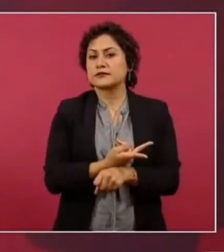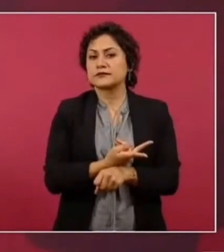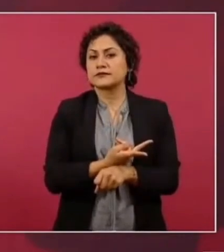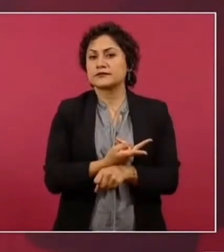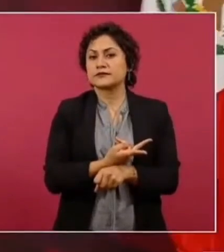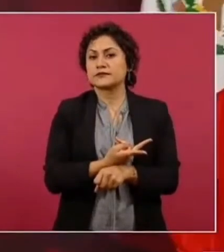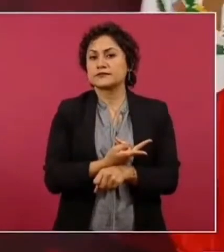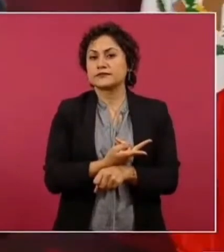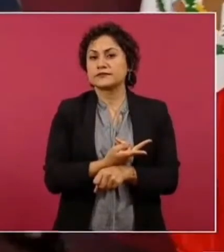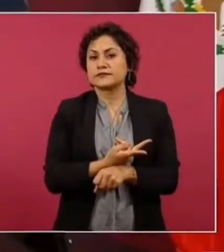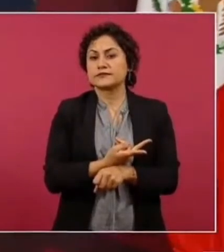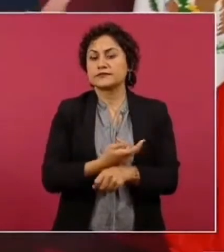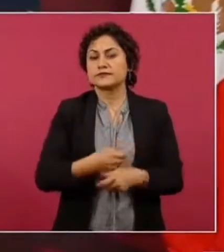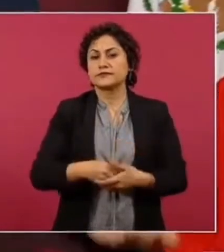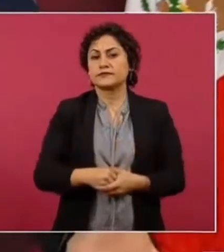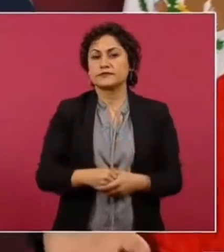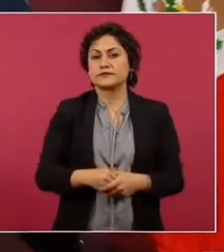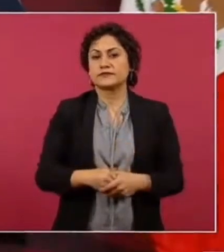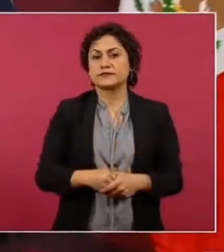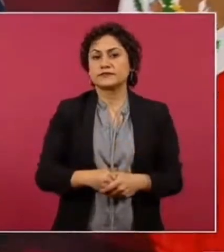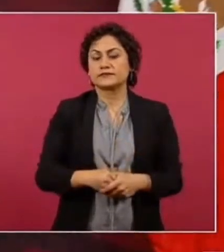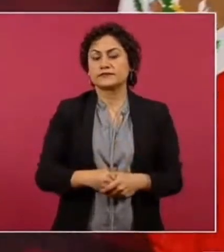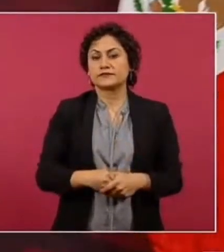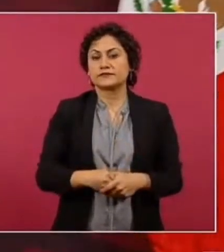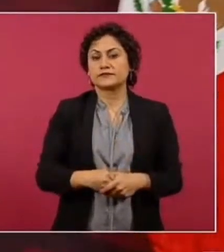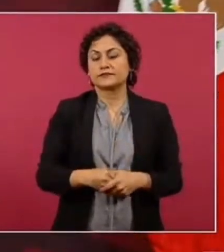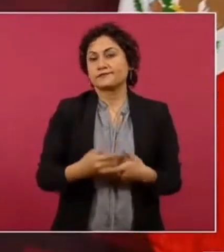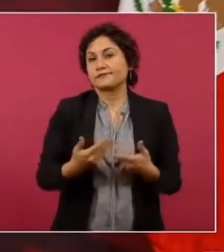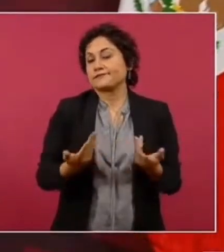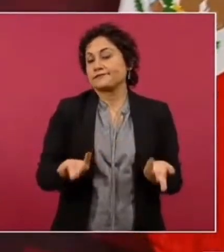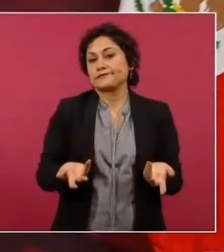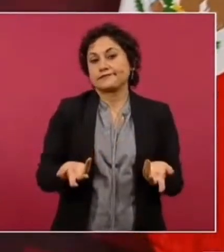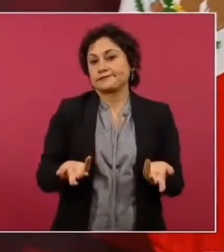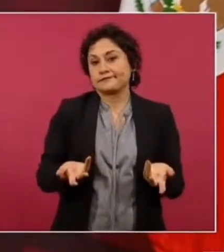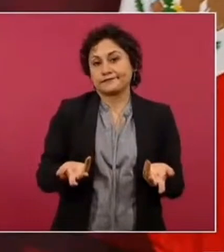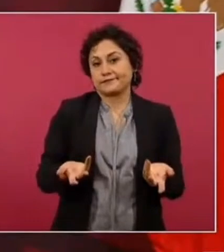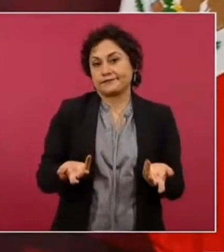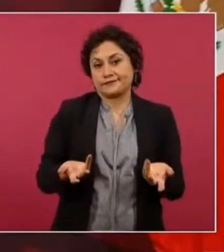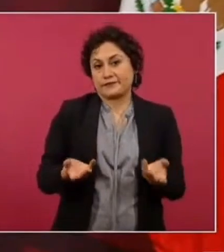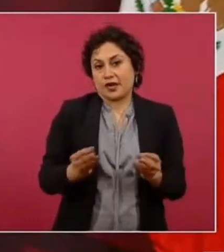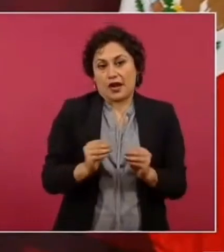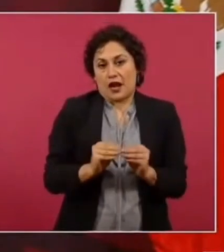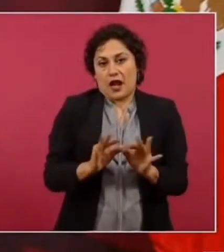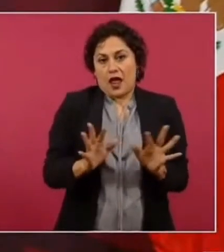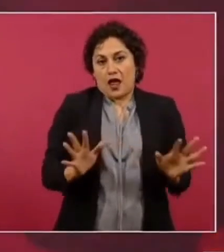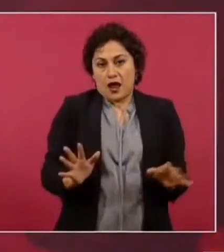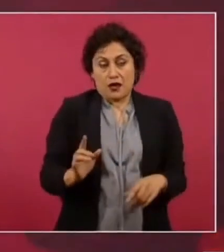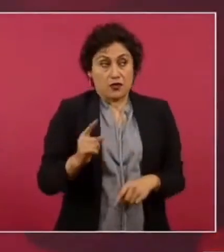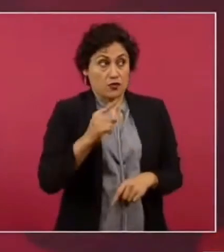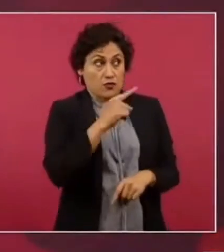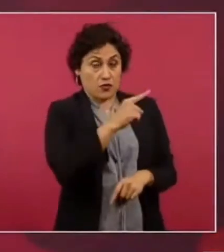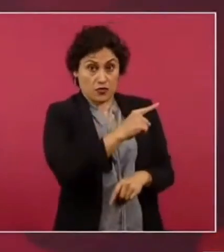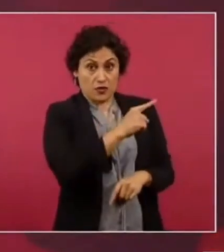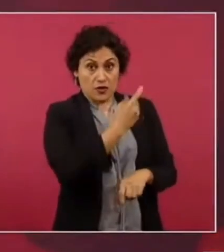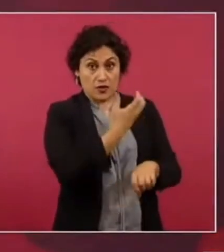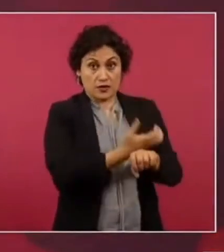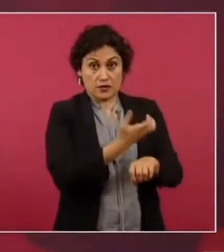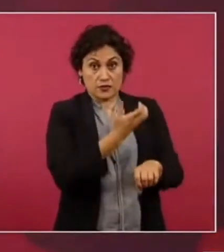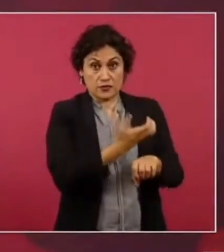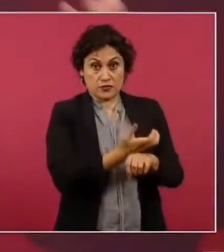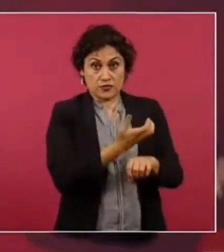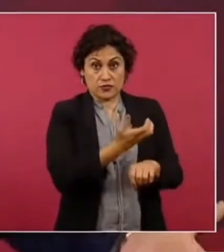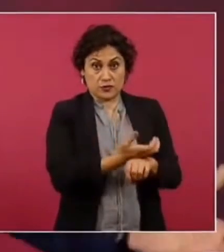pues con toda razón y justicia el gobierno